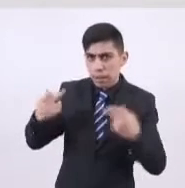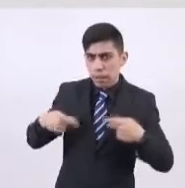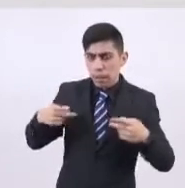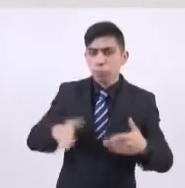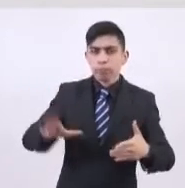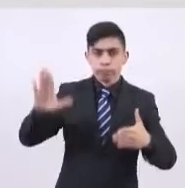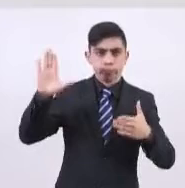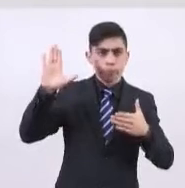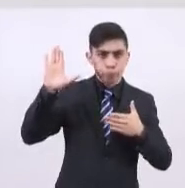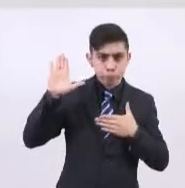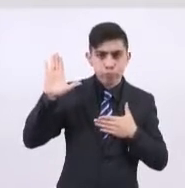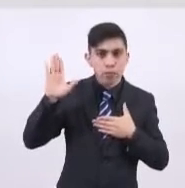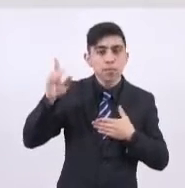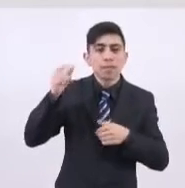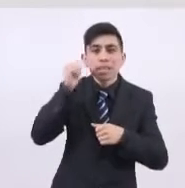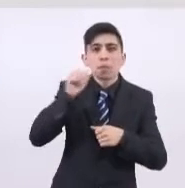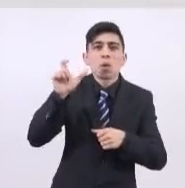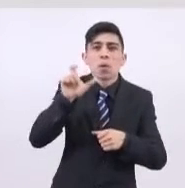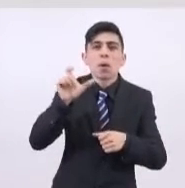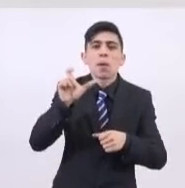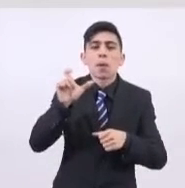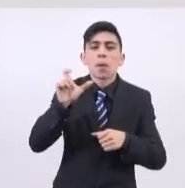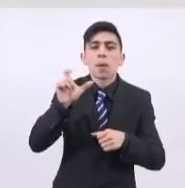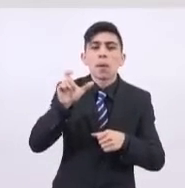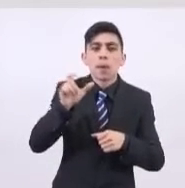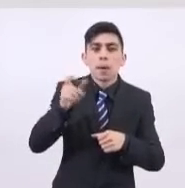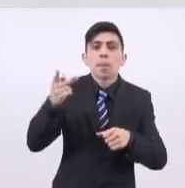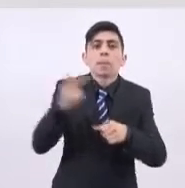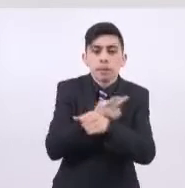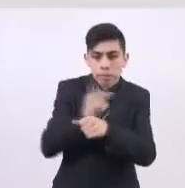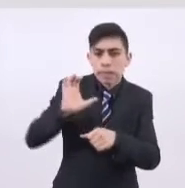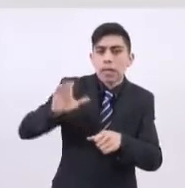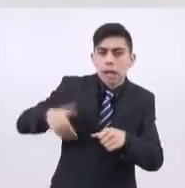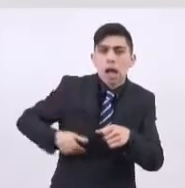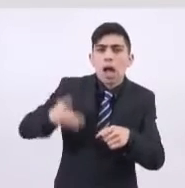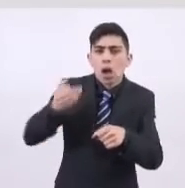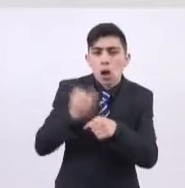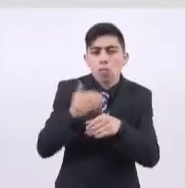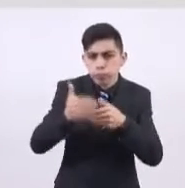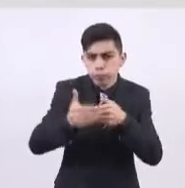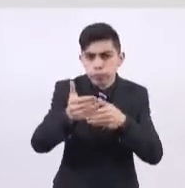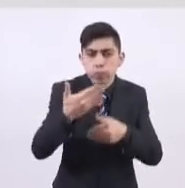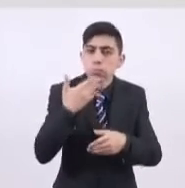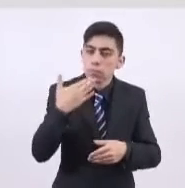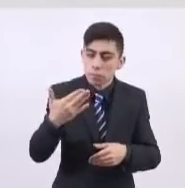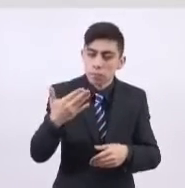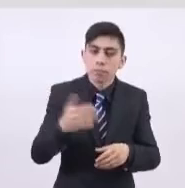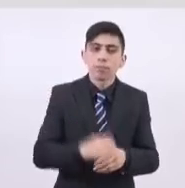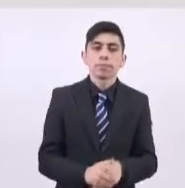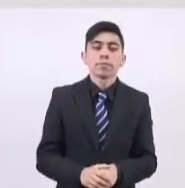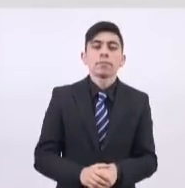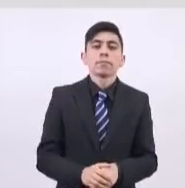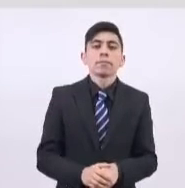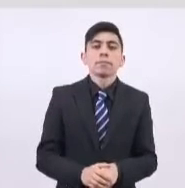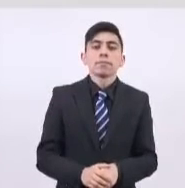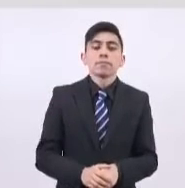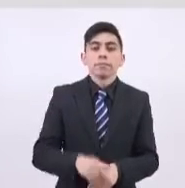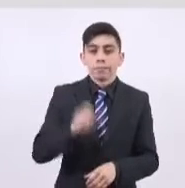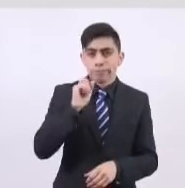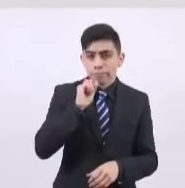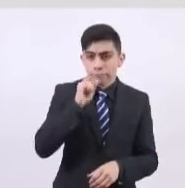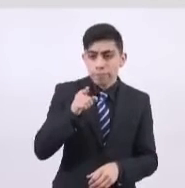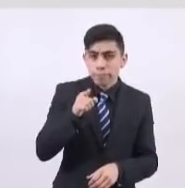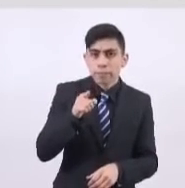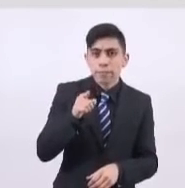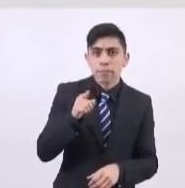comprometida desde el primer momento y tiene avances importantes. Igualmente, brindar